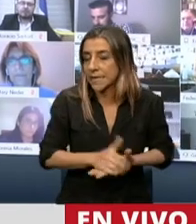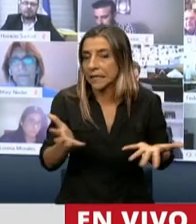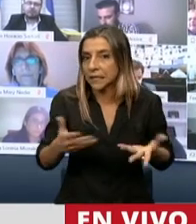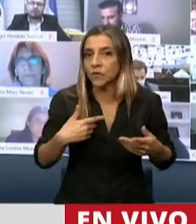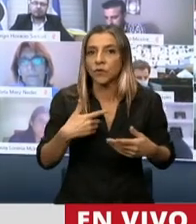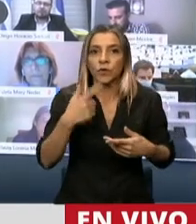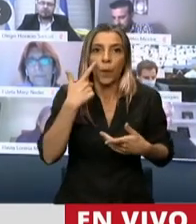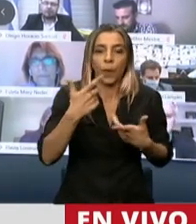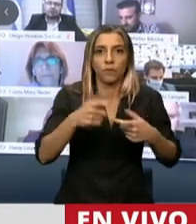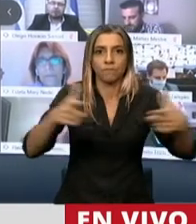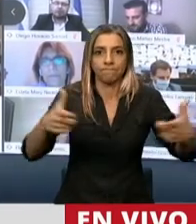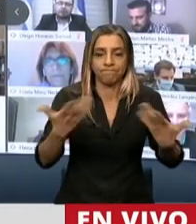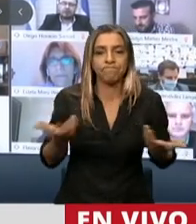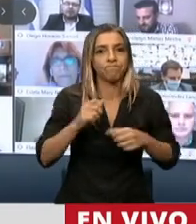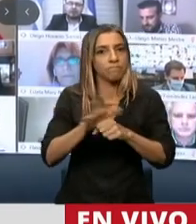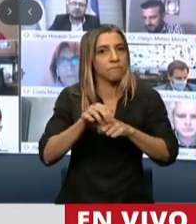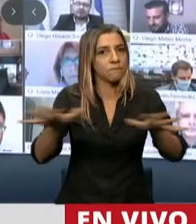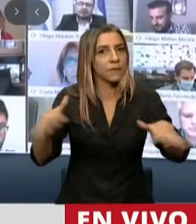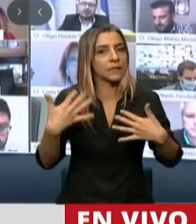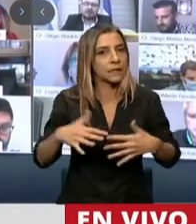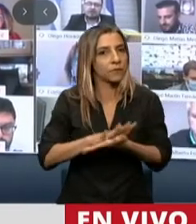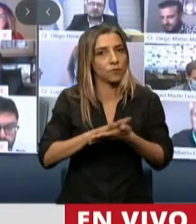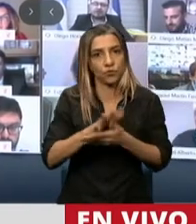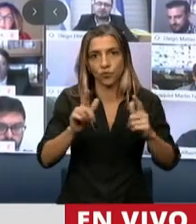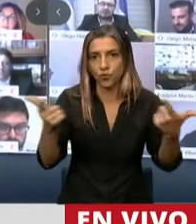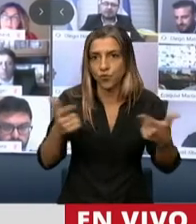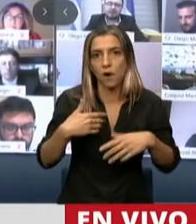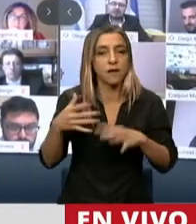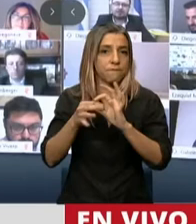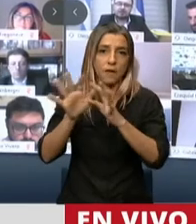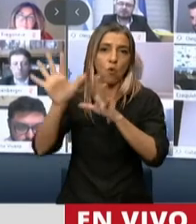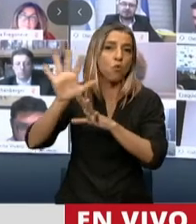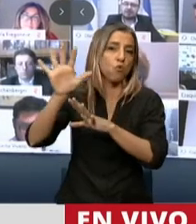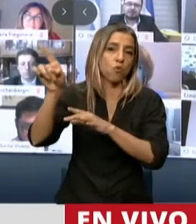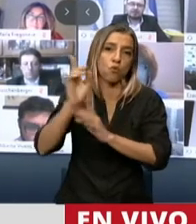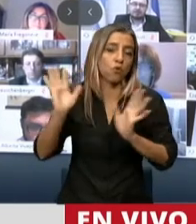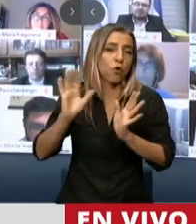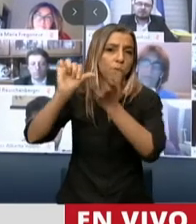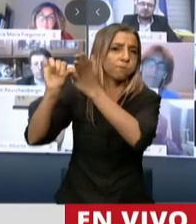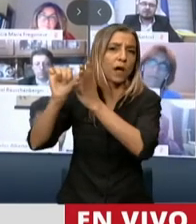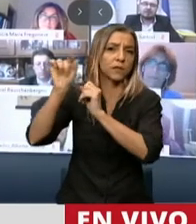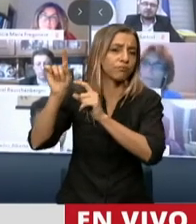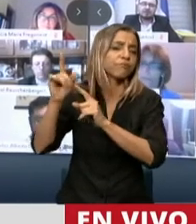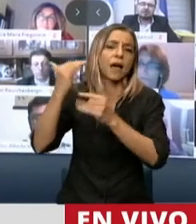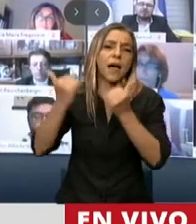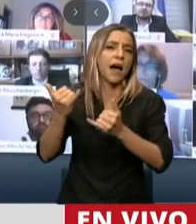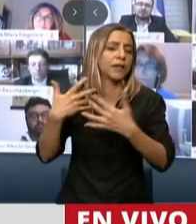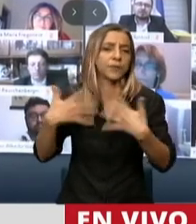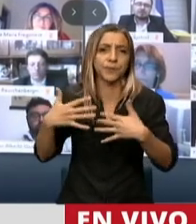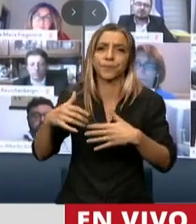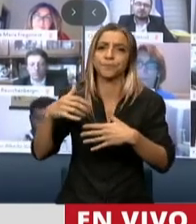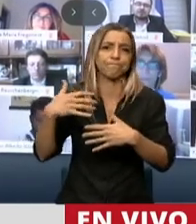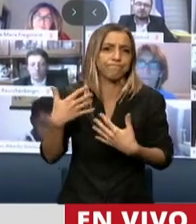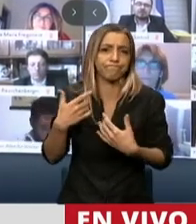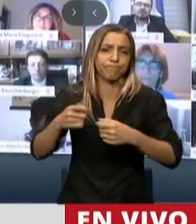Pero desde ya que la pandemia no está resuelta, Europa está viviendo en muchos países segundas olas, hay países que han